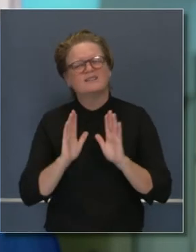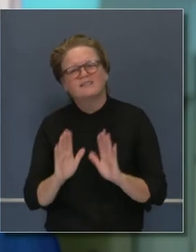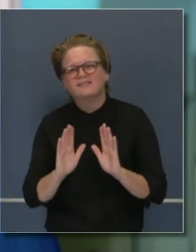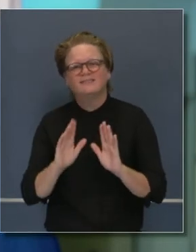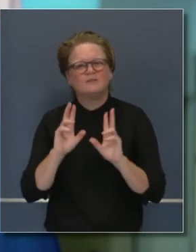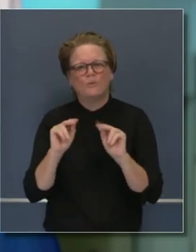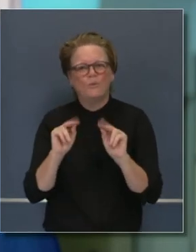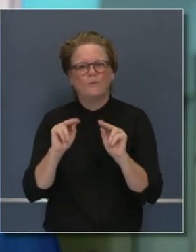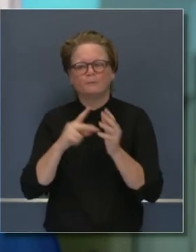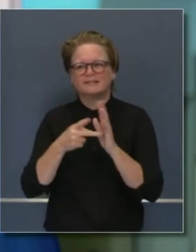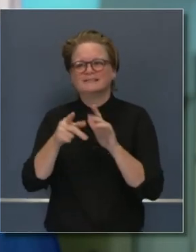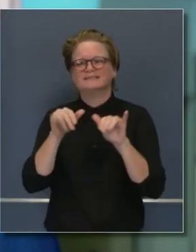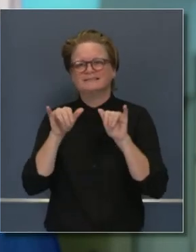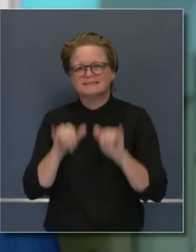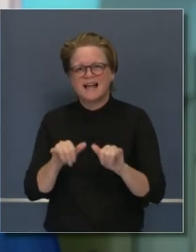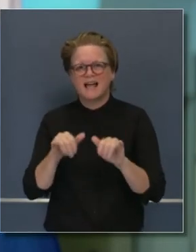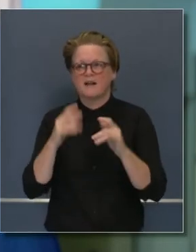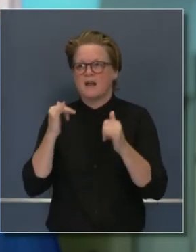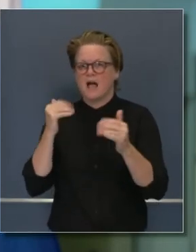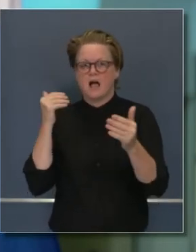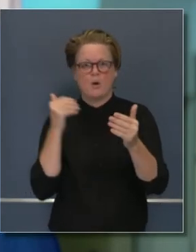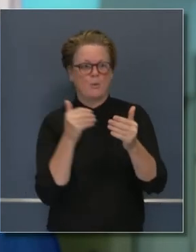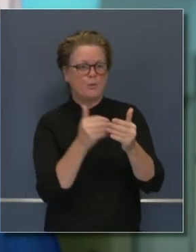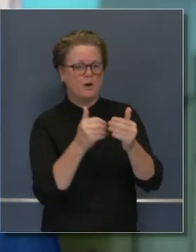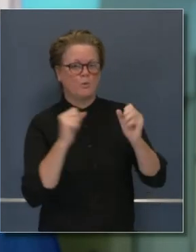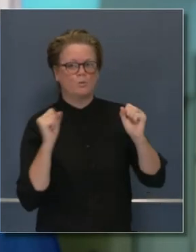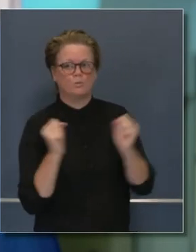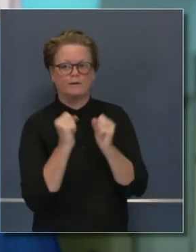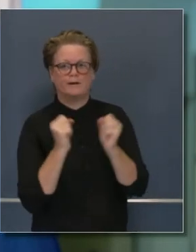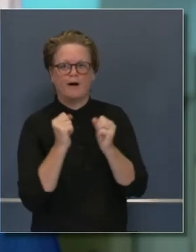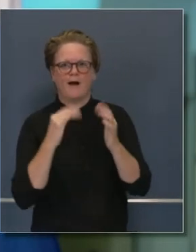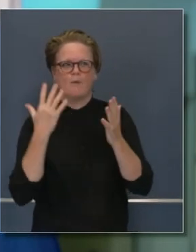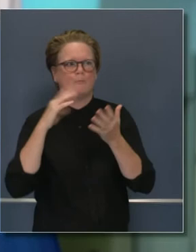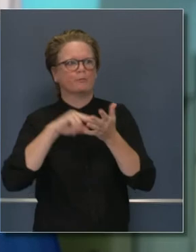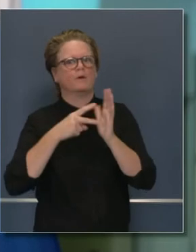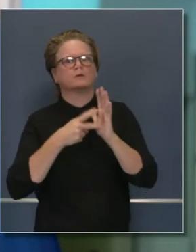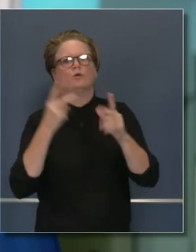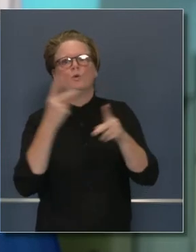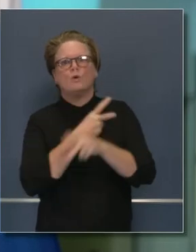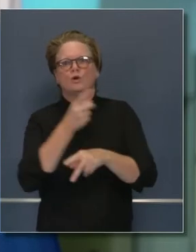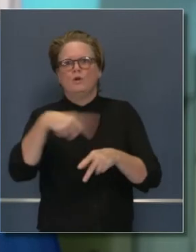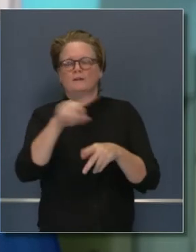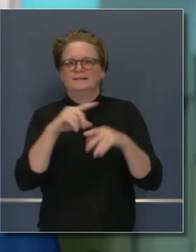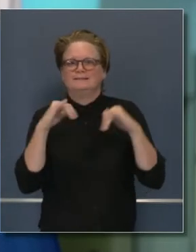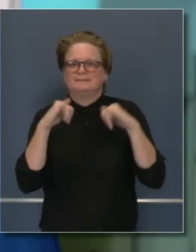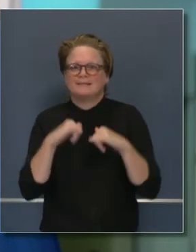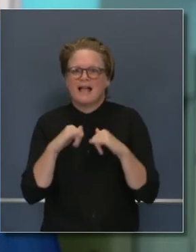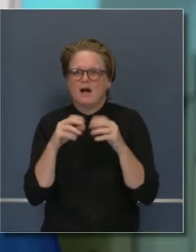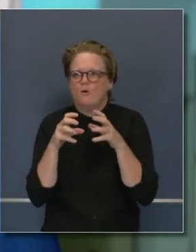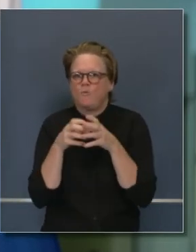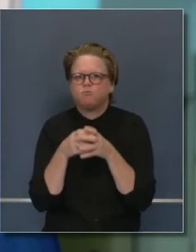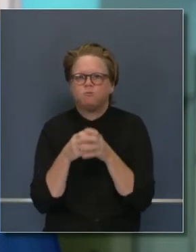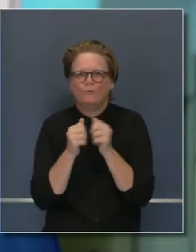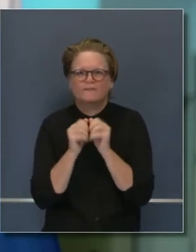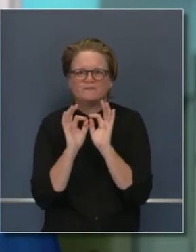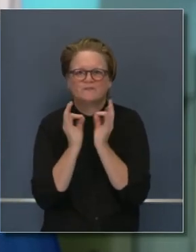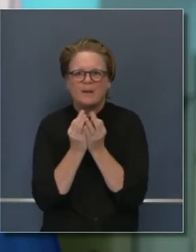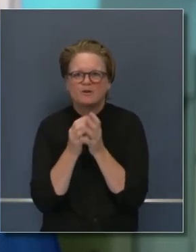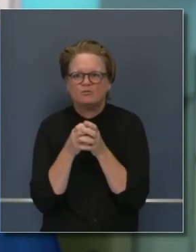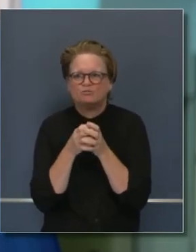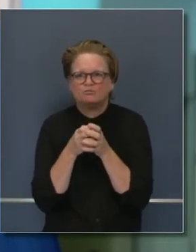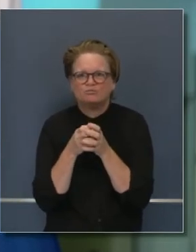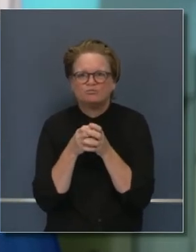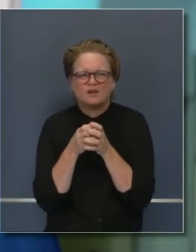que muchas actividades se han estado llevando al aire libre, pero al hacerse más en interiores y al enfriarse los meses,